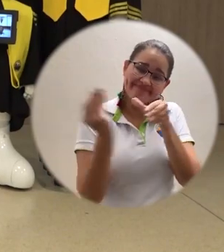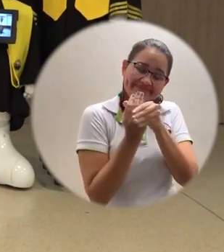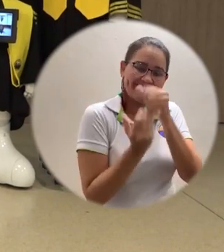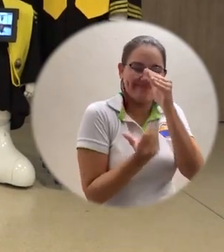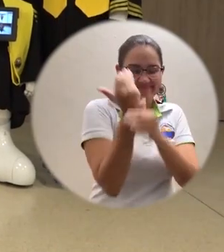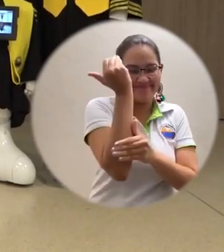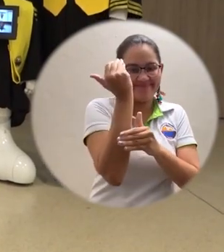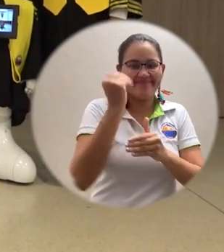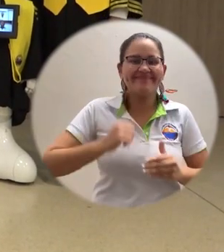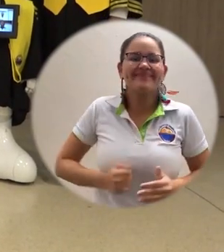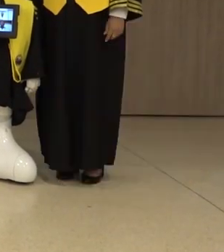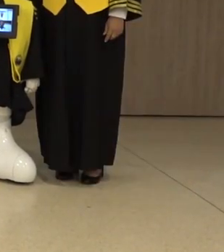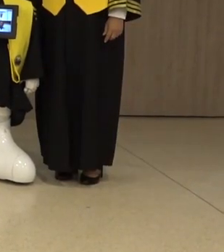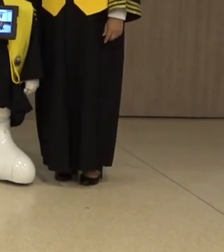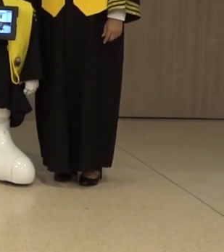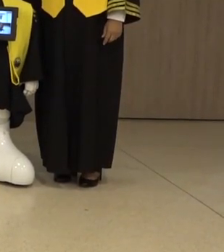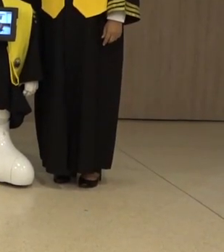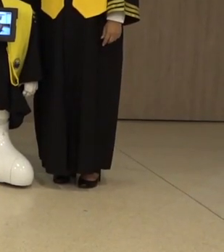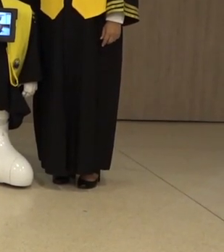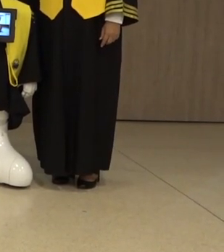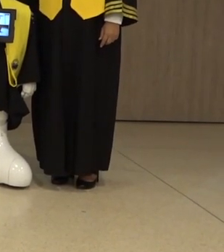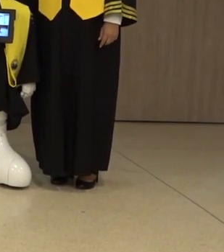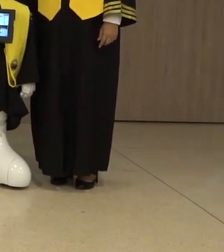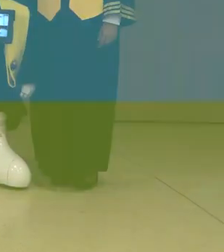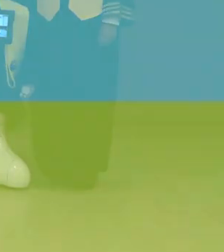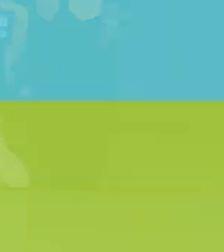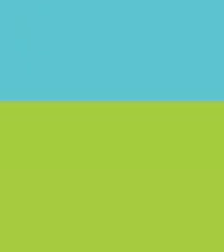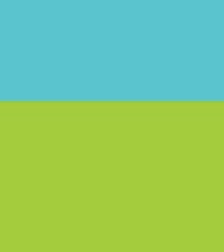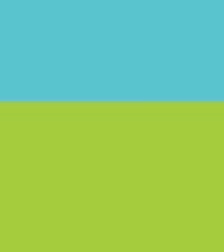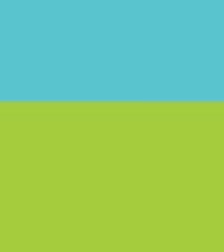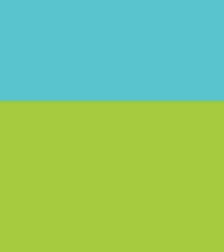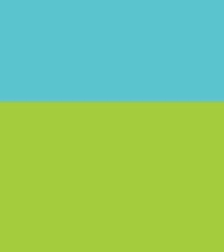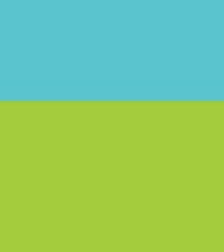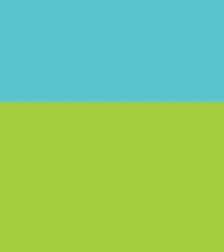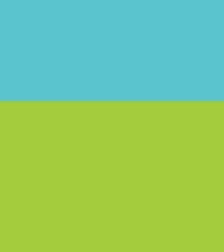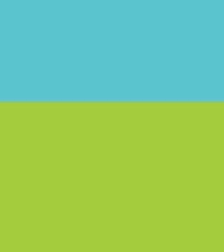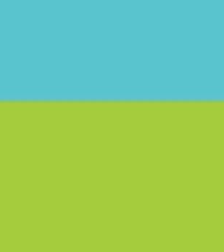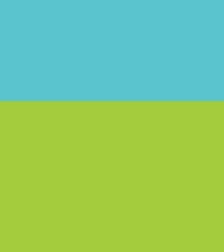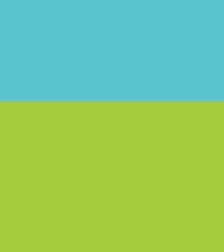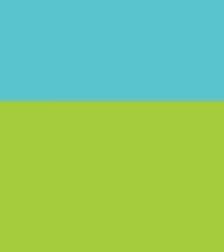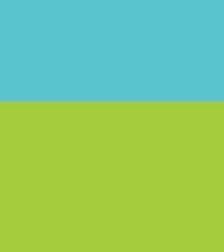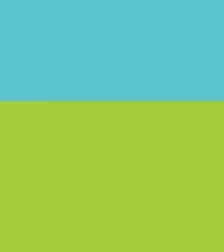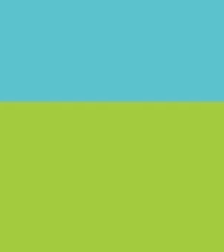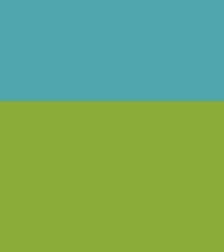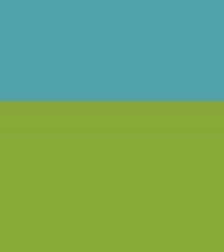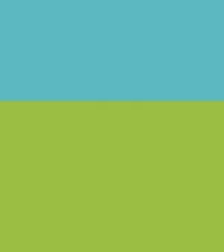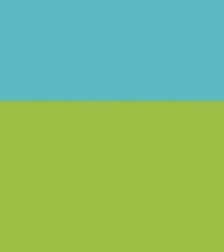propia. Universidad del Magdalena. Más incluyente e innovadora.